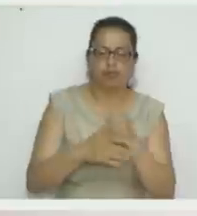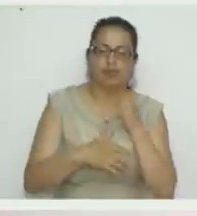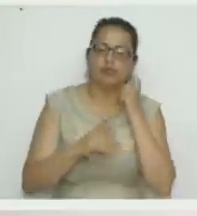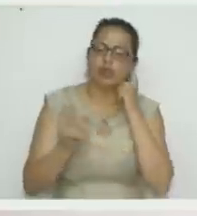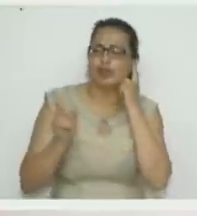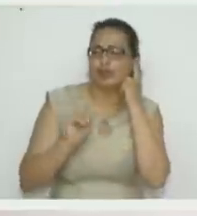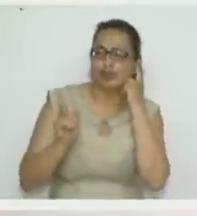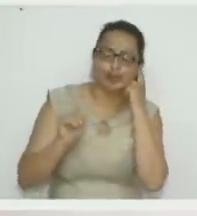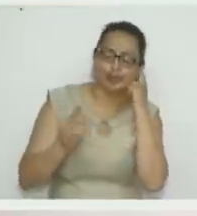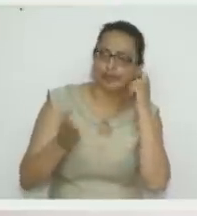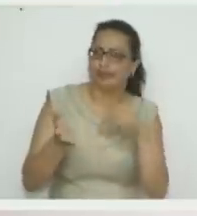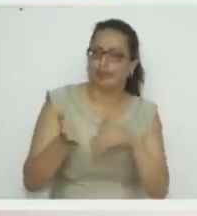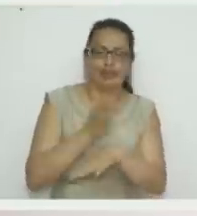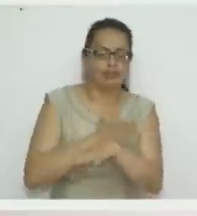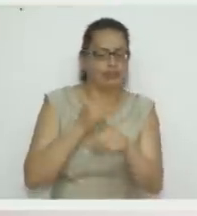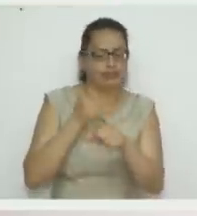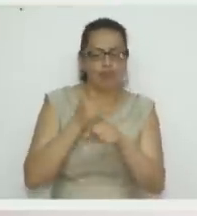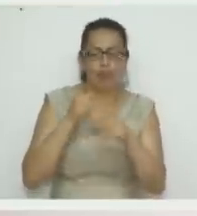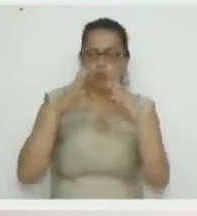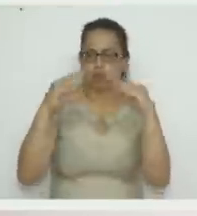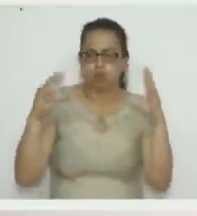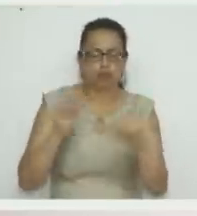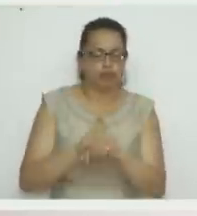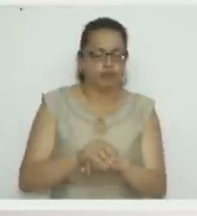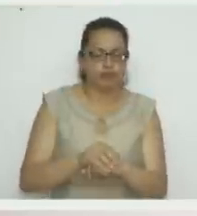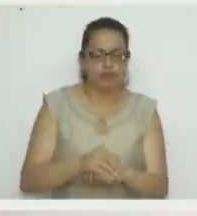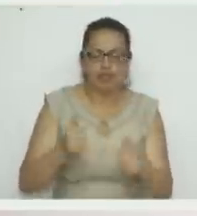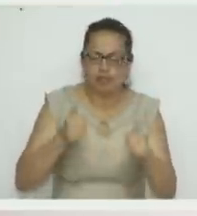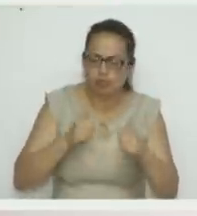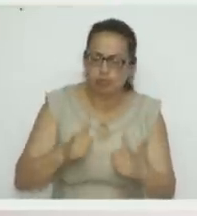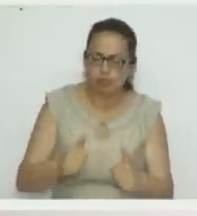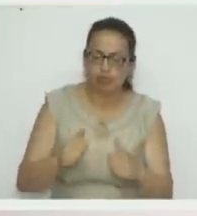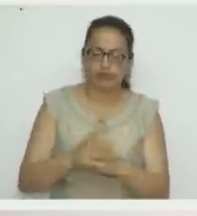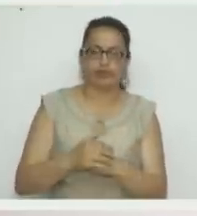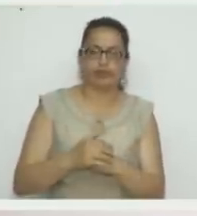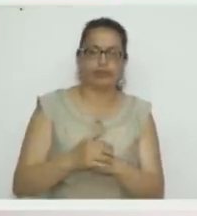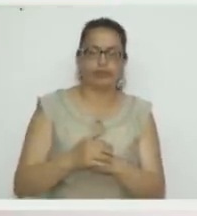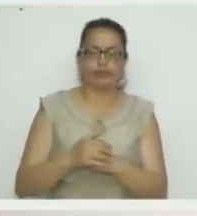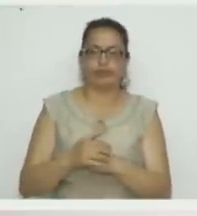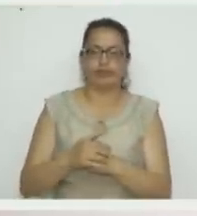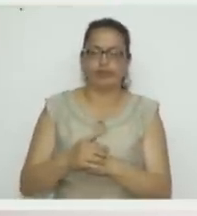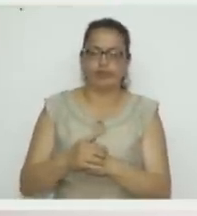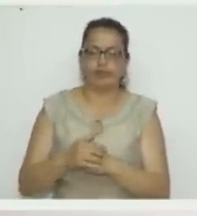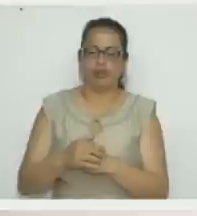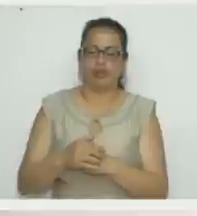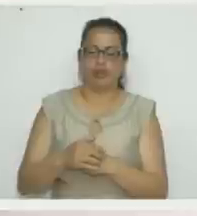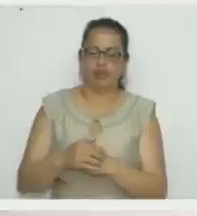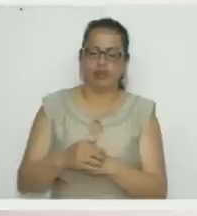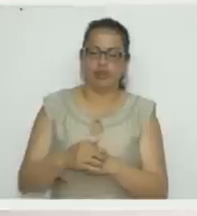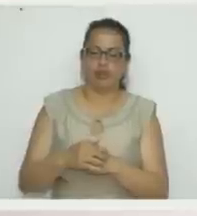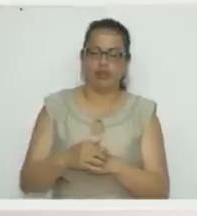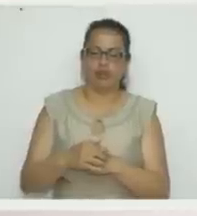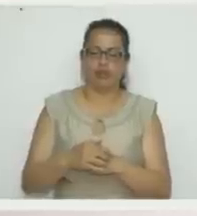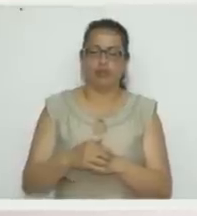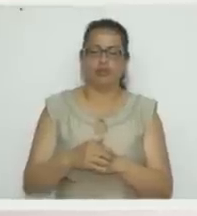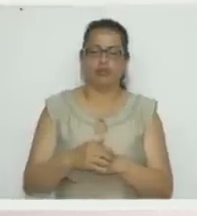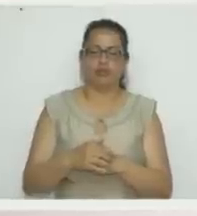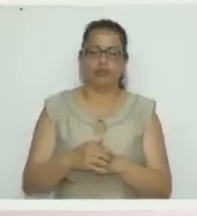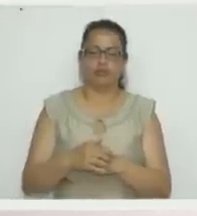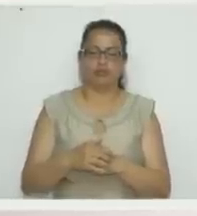No, señora, nunca. Es bueno, mire que... Es de esa vez de los cuadros.